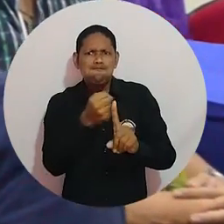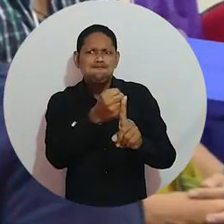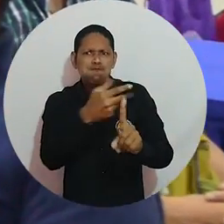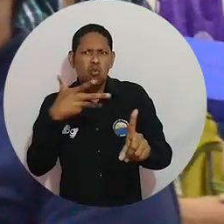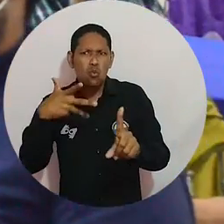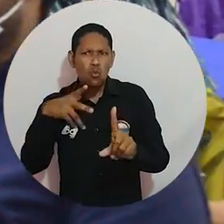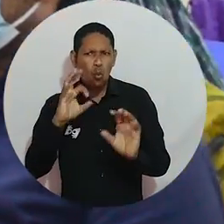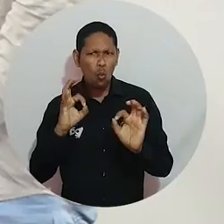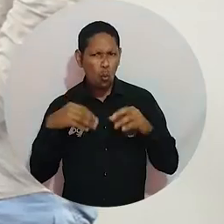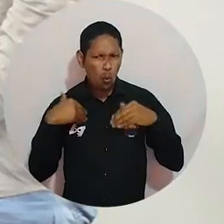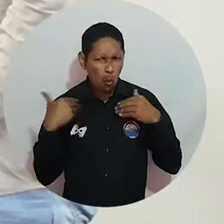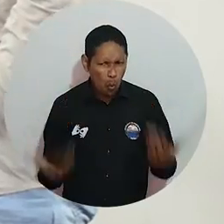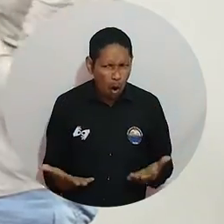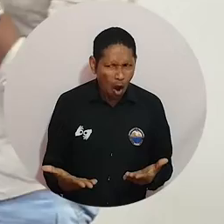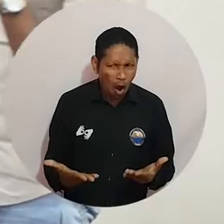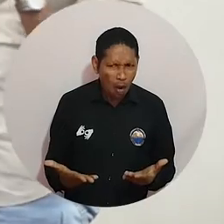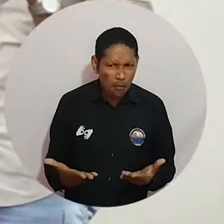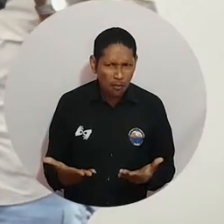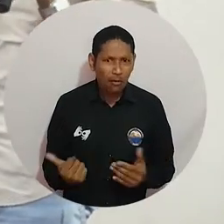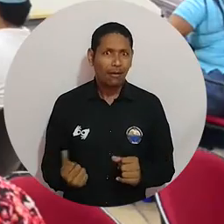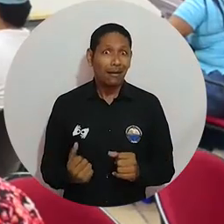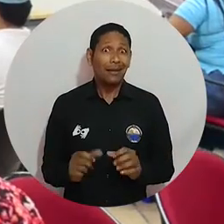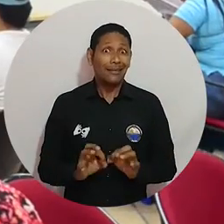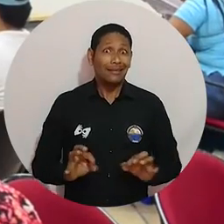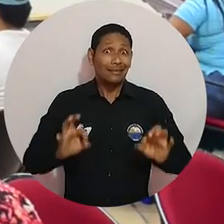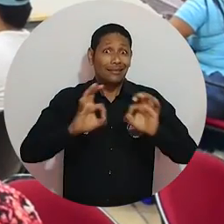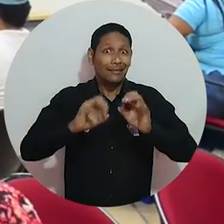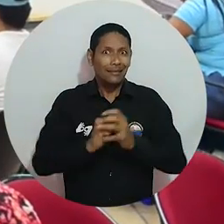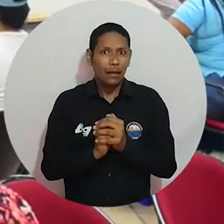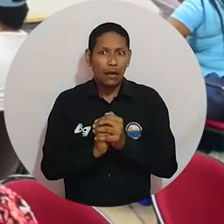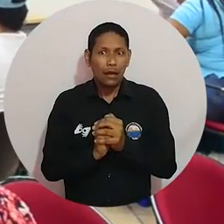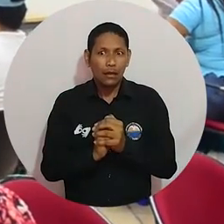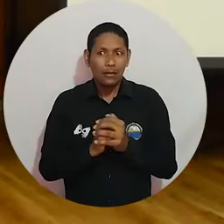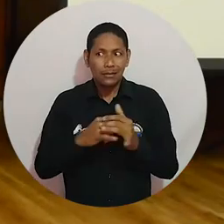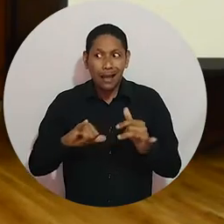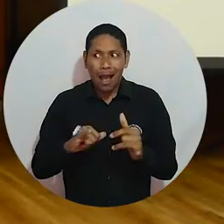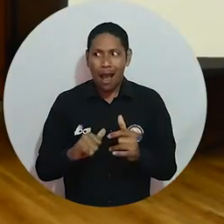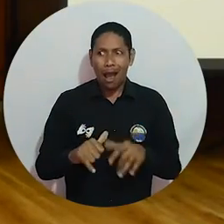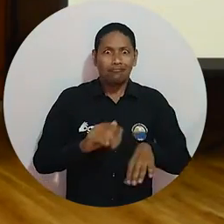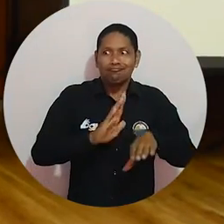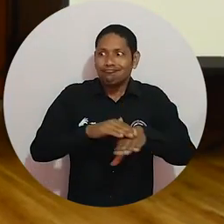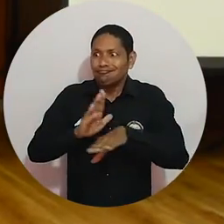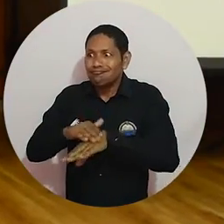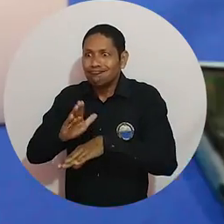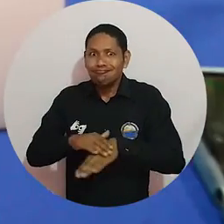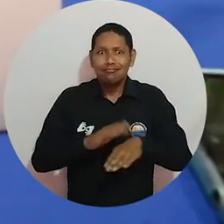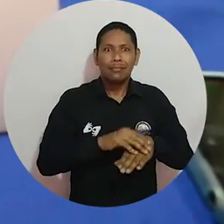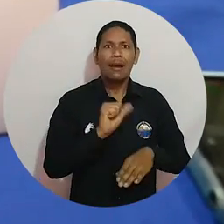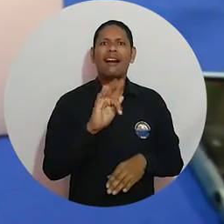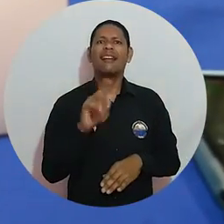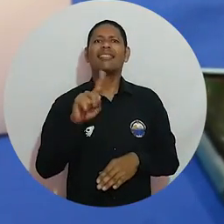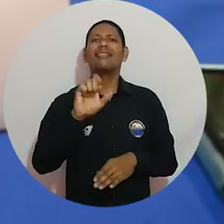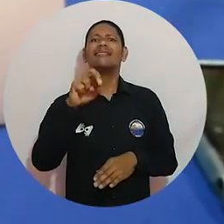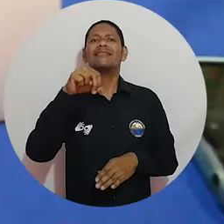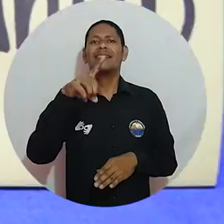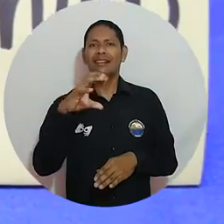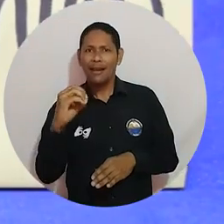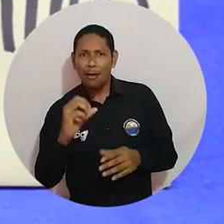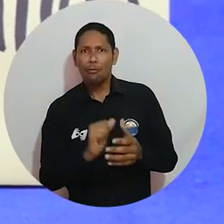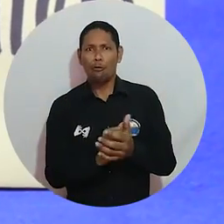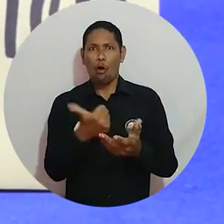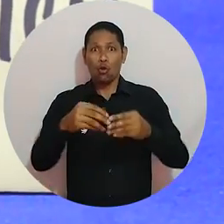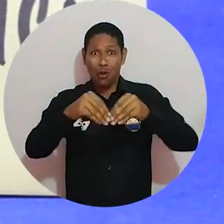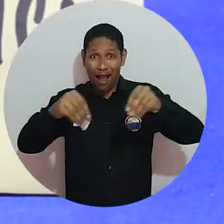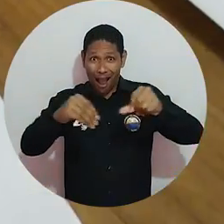por qué es importante medir el impacto que tienen estos prototipos ante el segmento de clientes. Gracias a esta iniciativa, ideas como Artesanando,